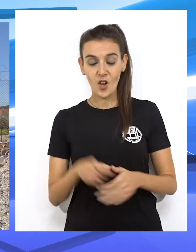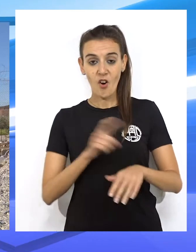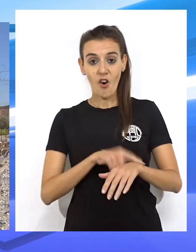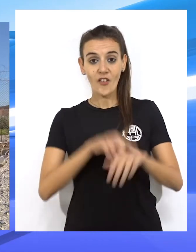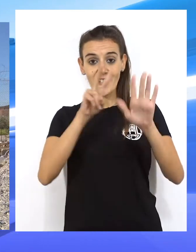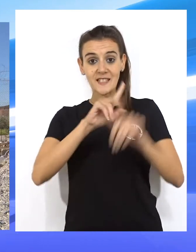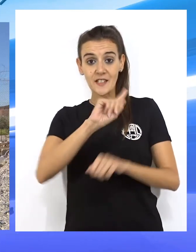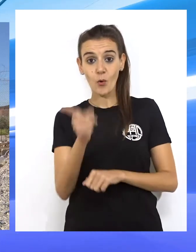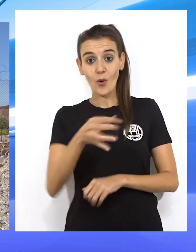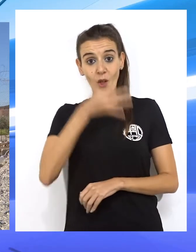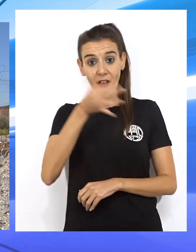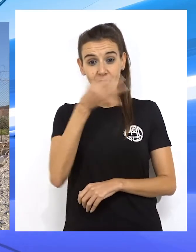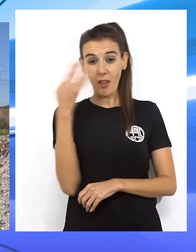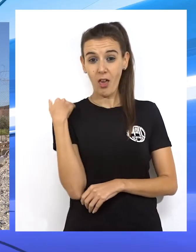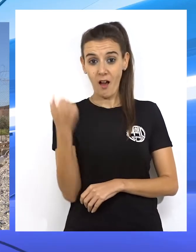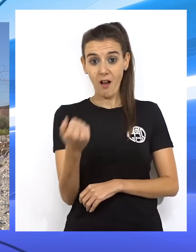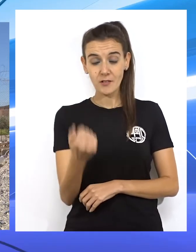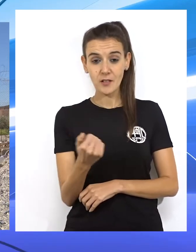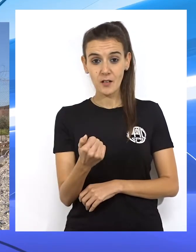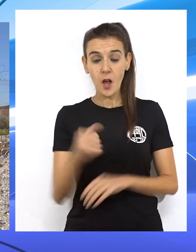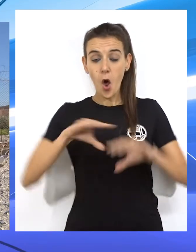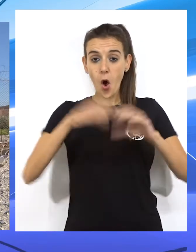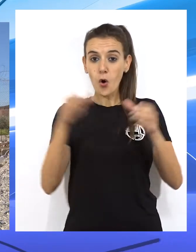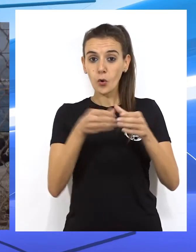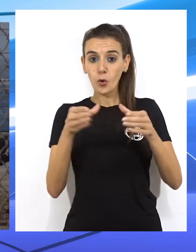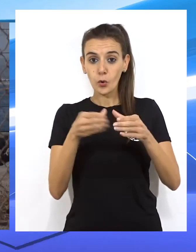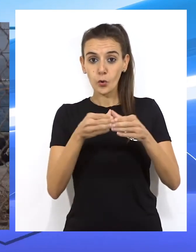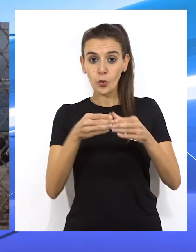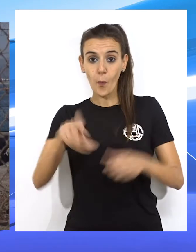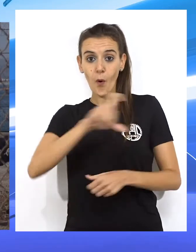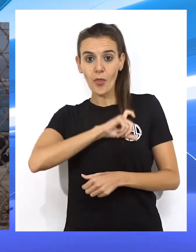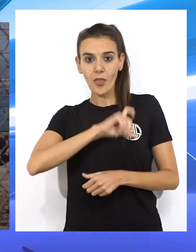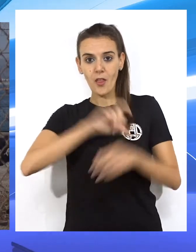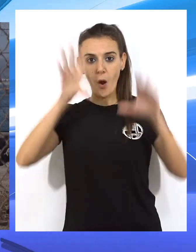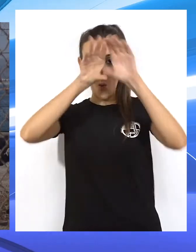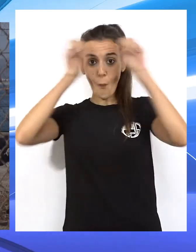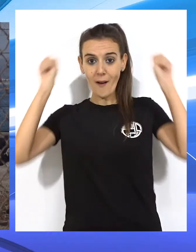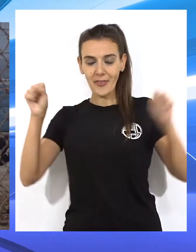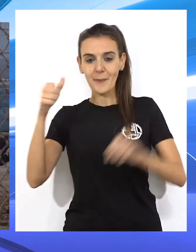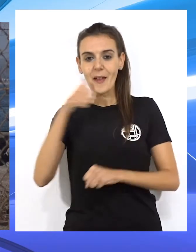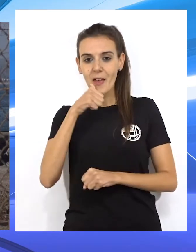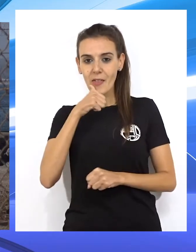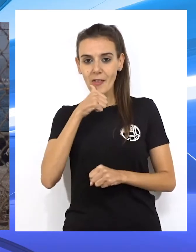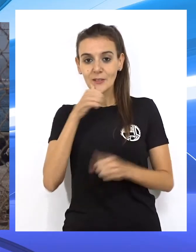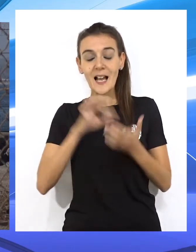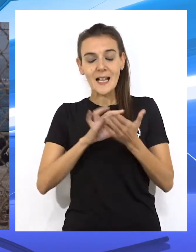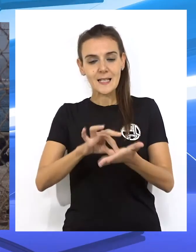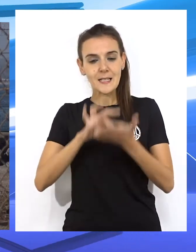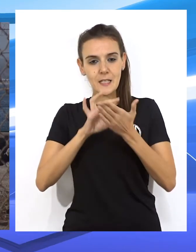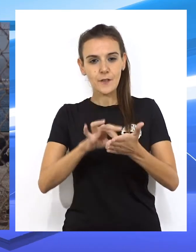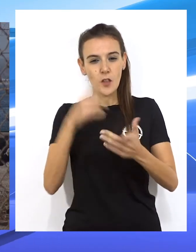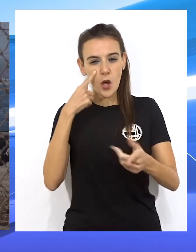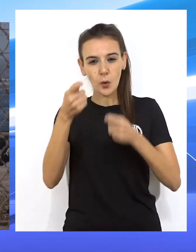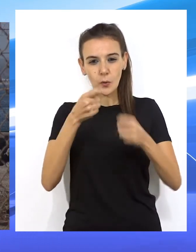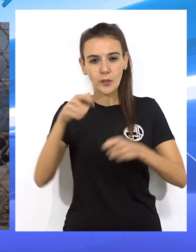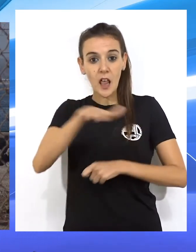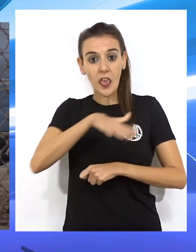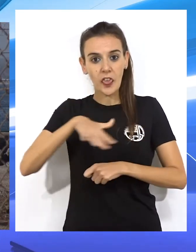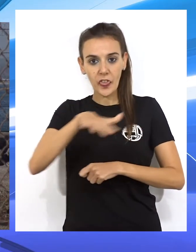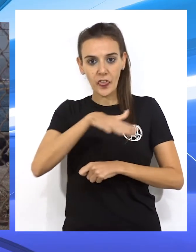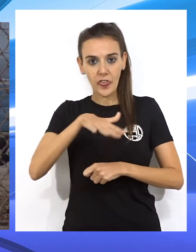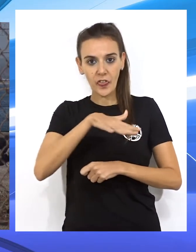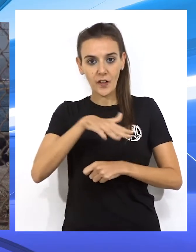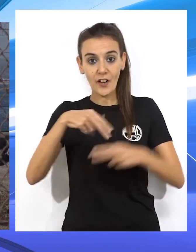Sobre las 7 y cuarto de la tarde del día de ayer, componentes de la Comandancia de la Guardia Civil de Ceuta, que prestan servicio de vigilancia en la zona